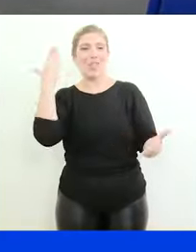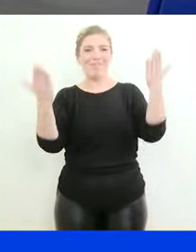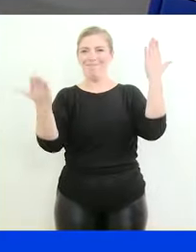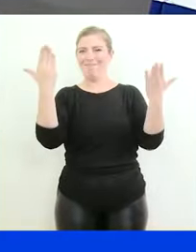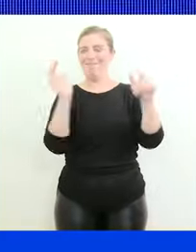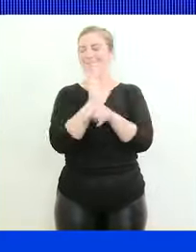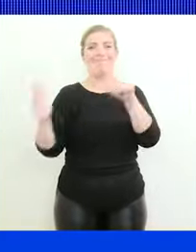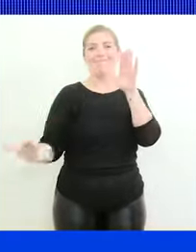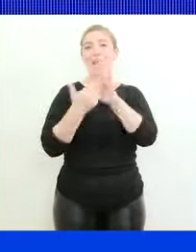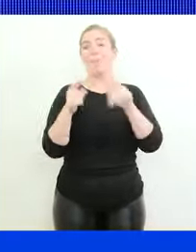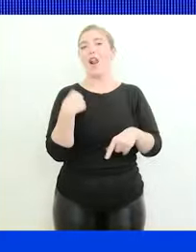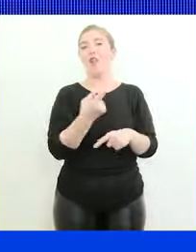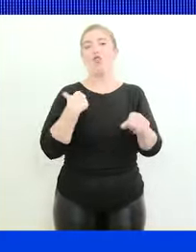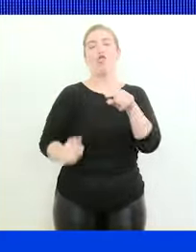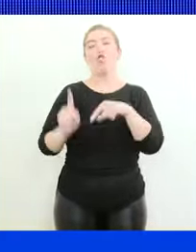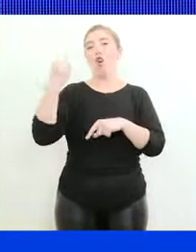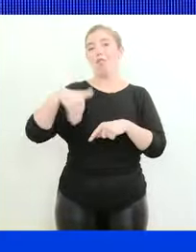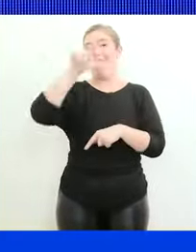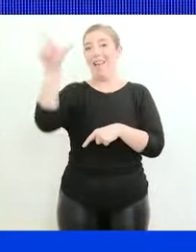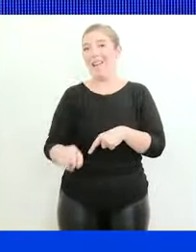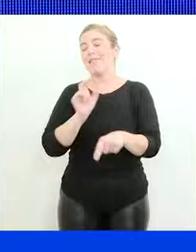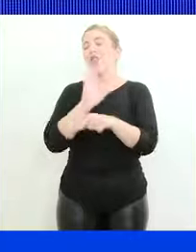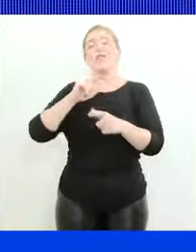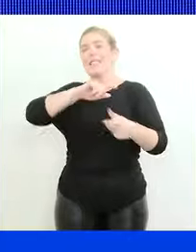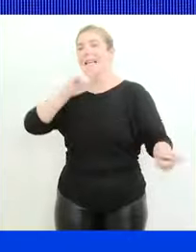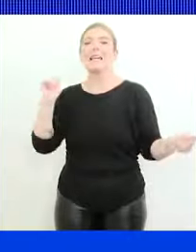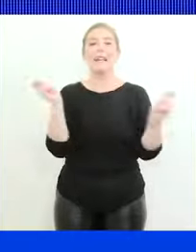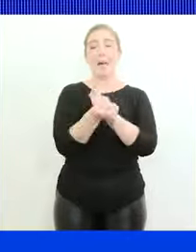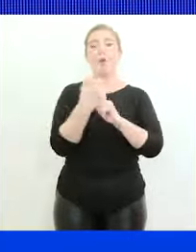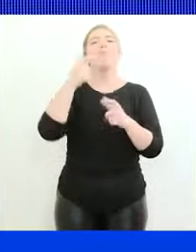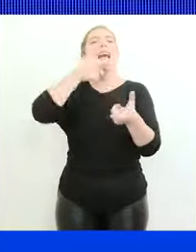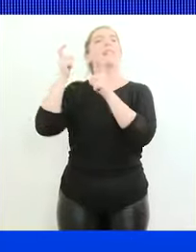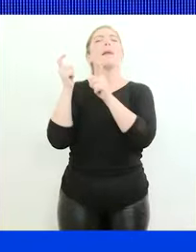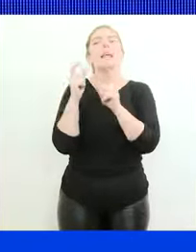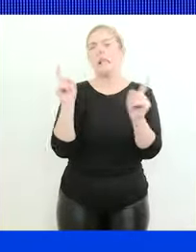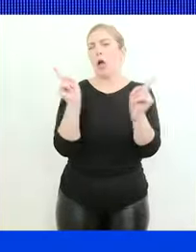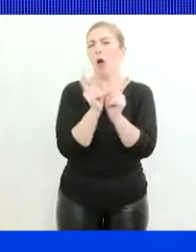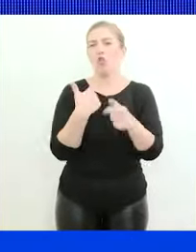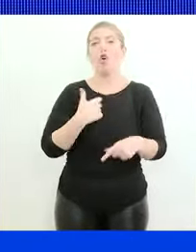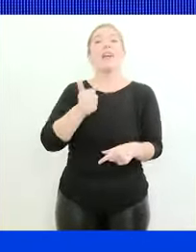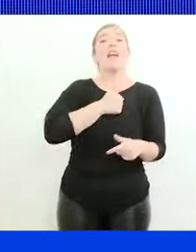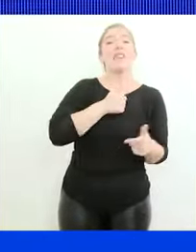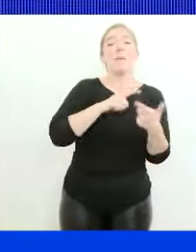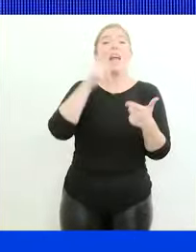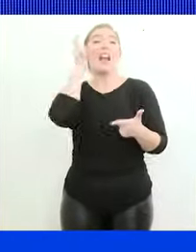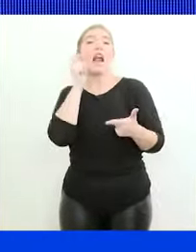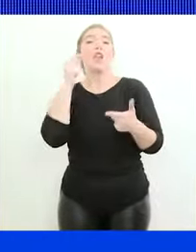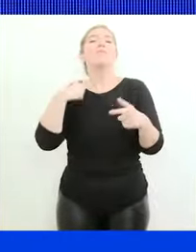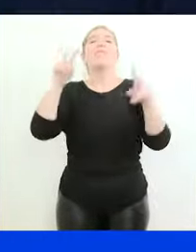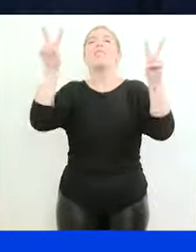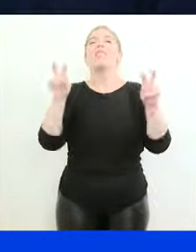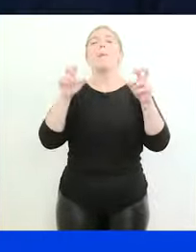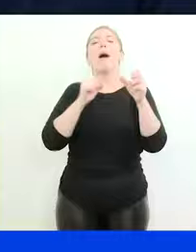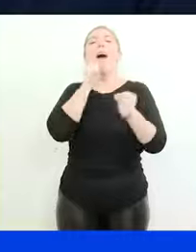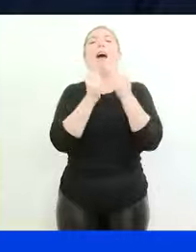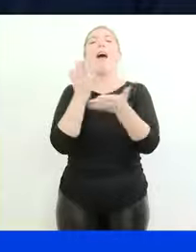norte argentino es un cambio de paradigma hay una experiencia chiquitita Catamarca y La Rioja con el mundo textil le